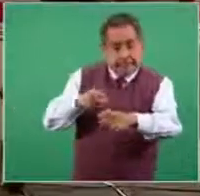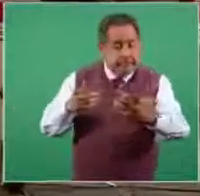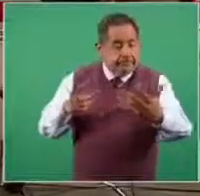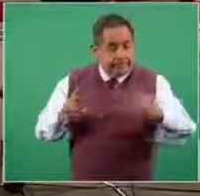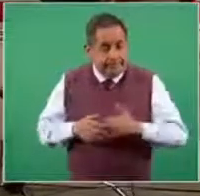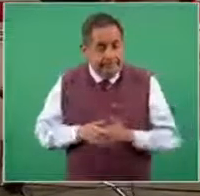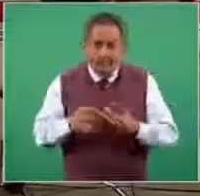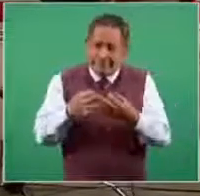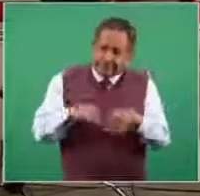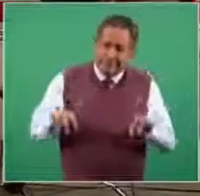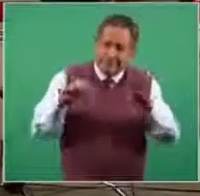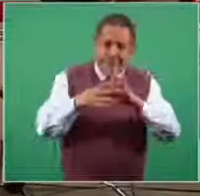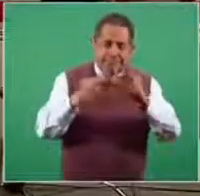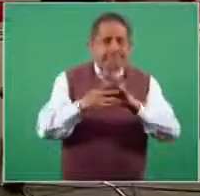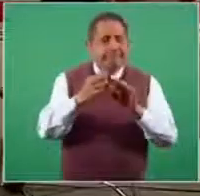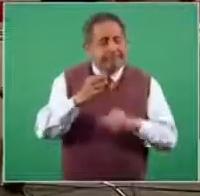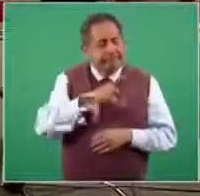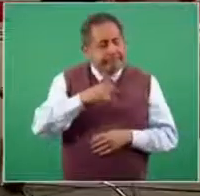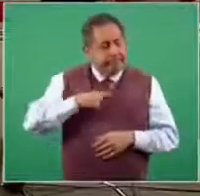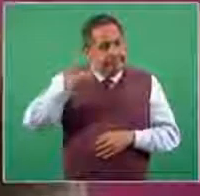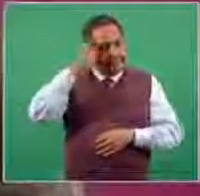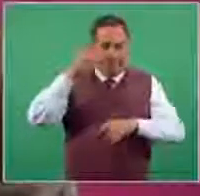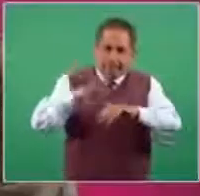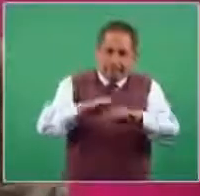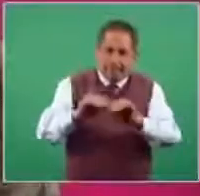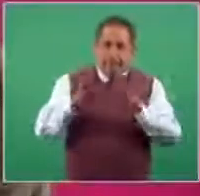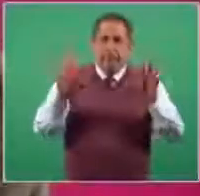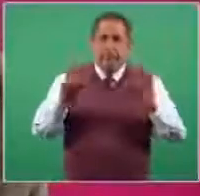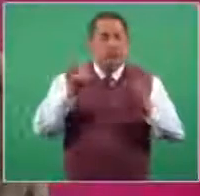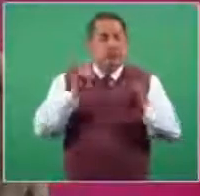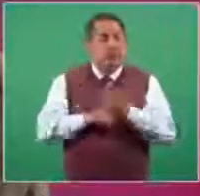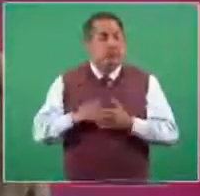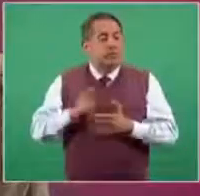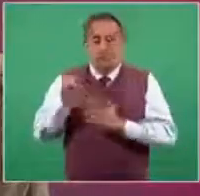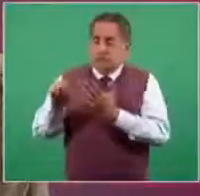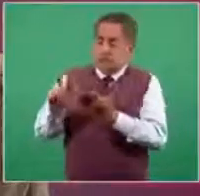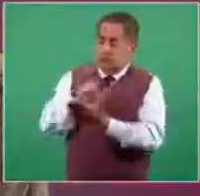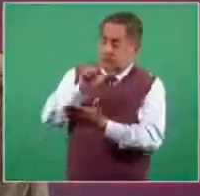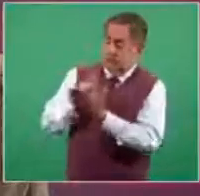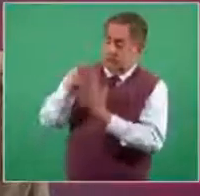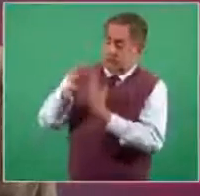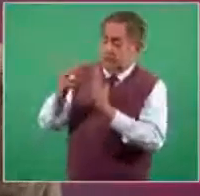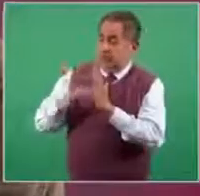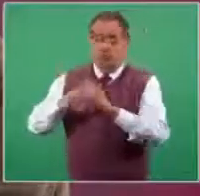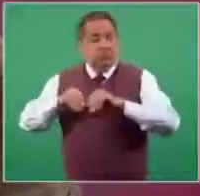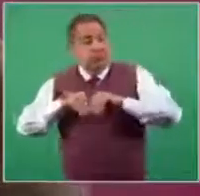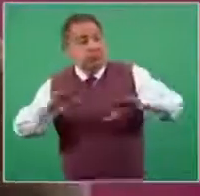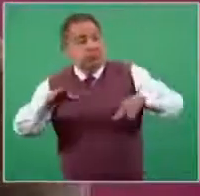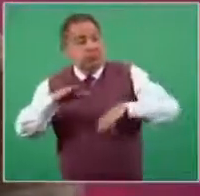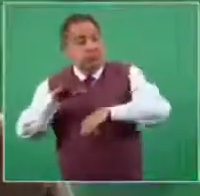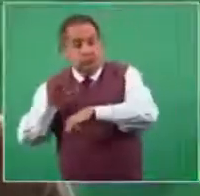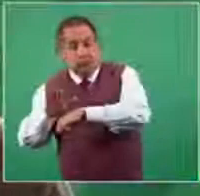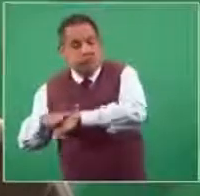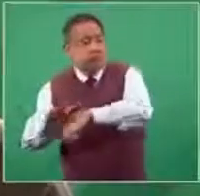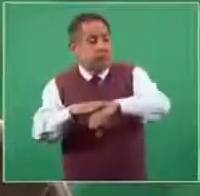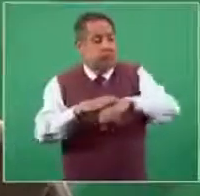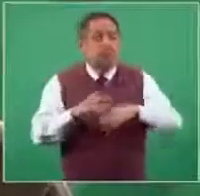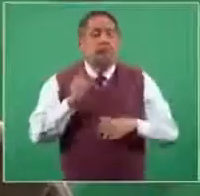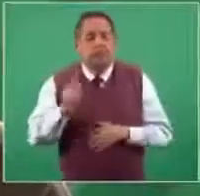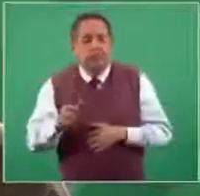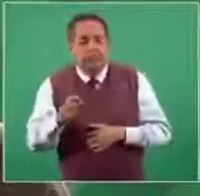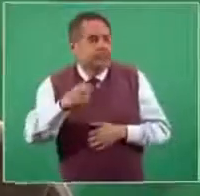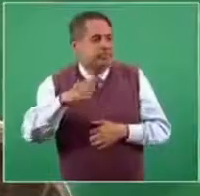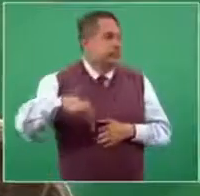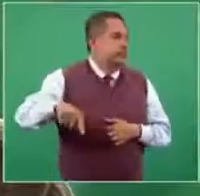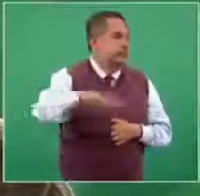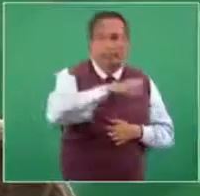es importantísimo tener claro que las disposiciones gubernamentales tienen que ser utilizadas